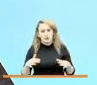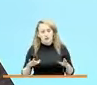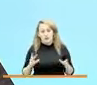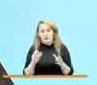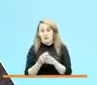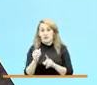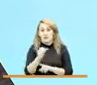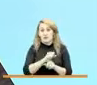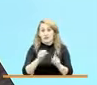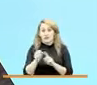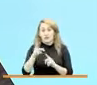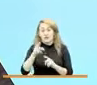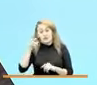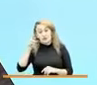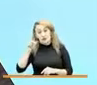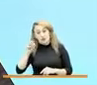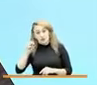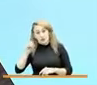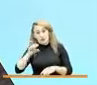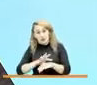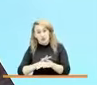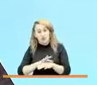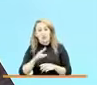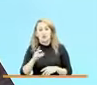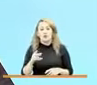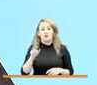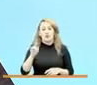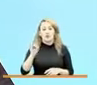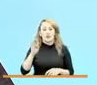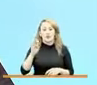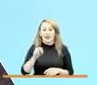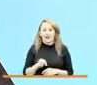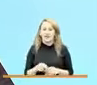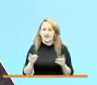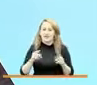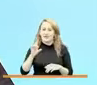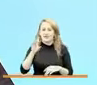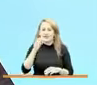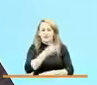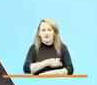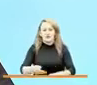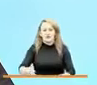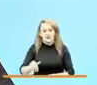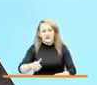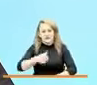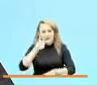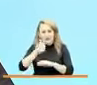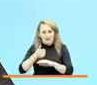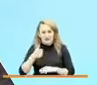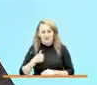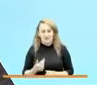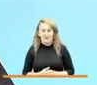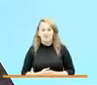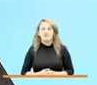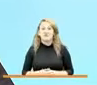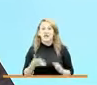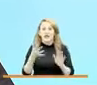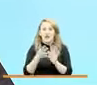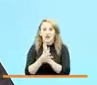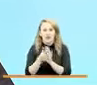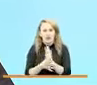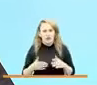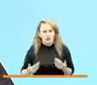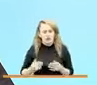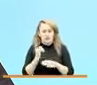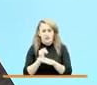social. Al doctor Ramón, al profe Rubén y nuevamente a los 15 millones de jefes que tengo yo. Contarles que el Instituto